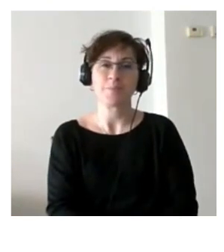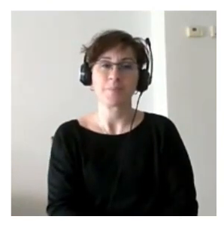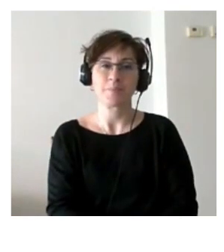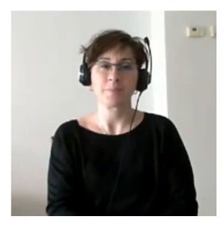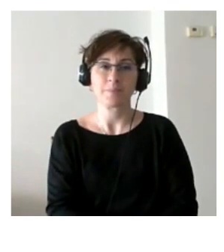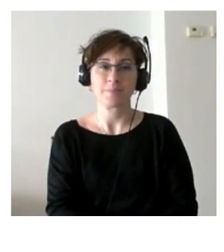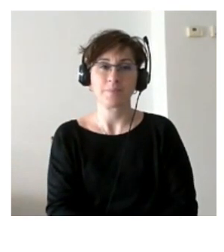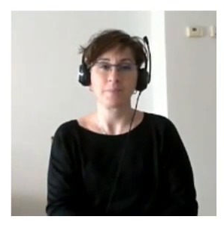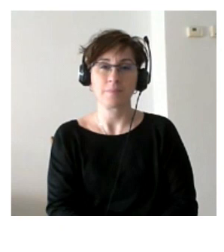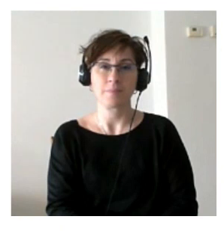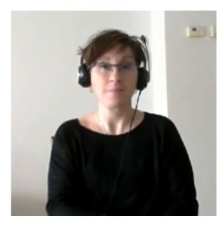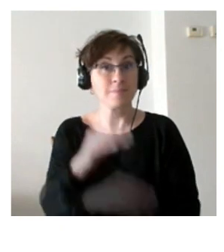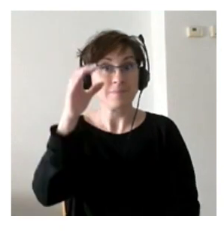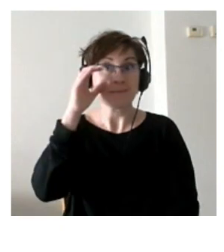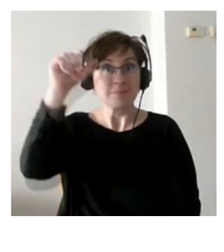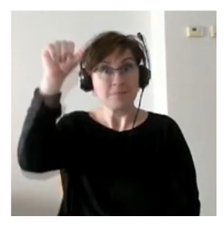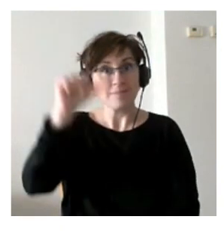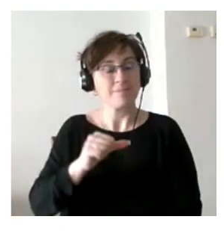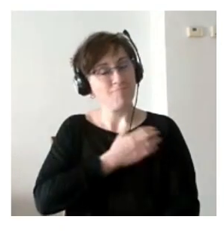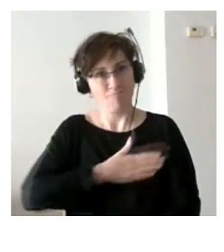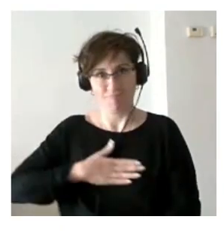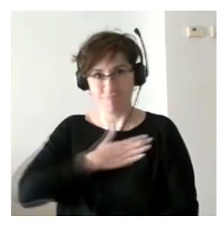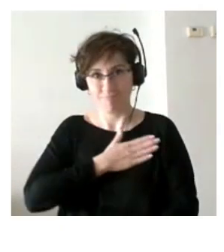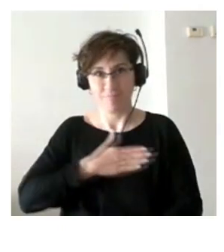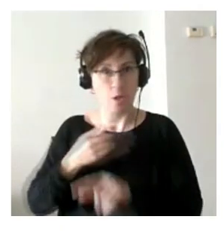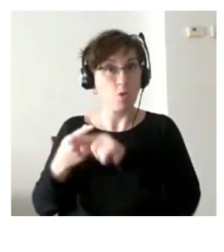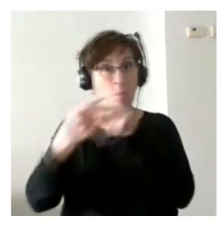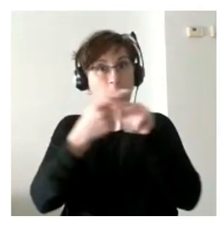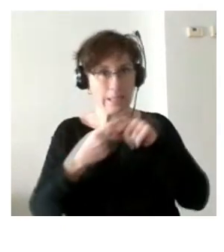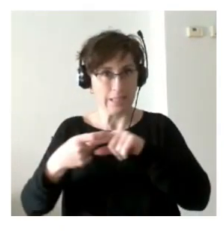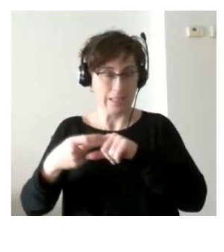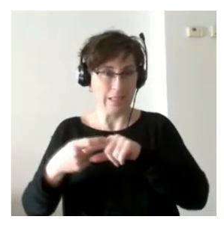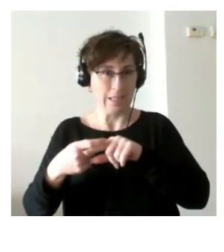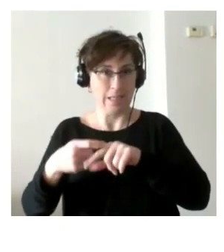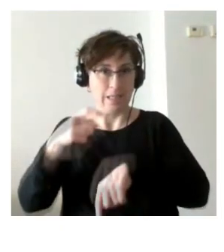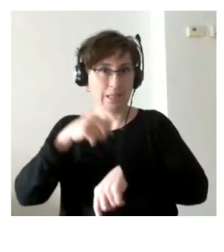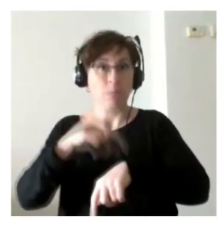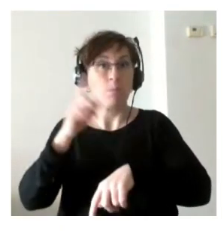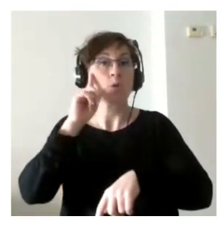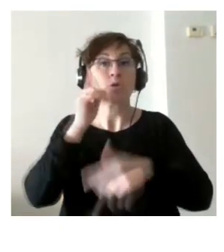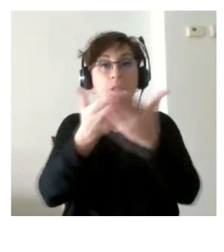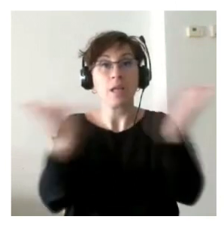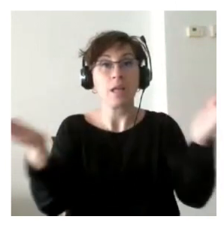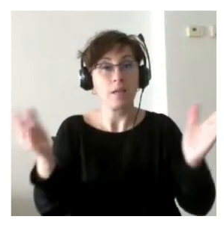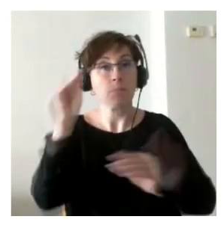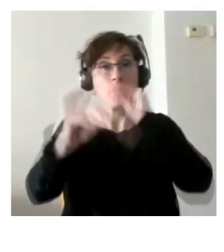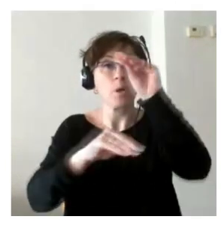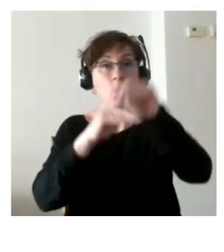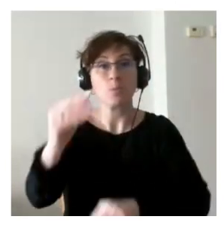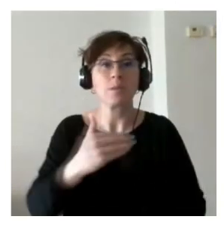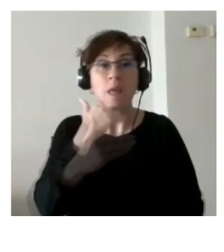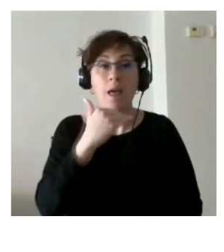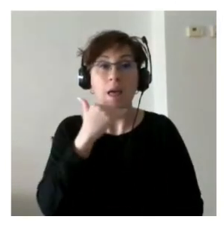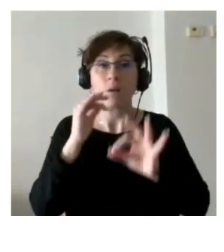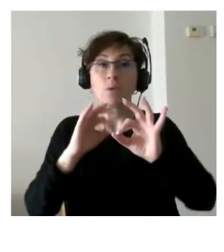un placer un placer escucharos y compartir tiempo siempre con vosotros de verdad así que no sé si hay alguna pregunta ahora en especial para